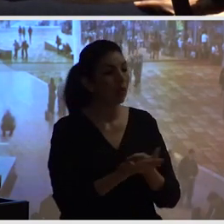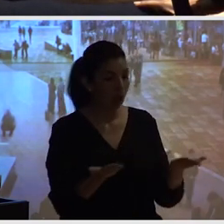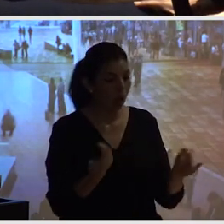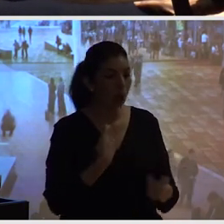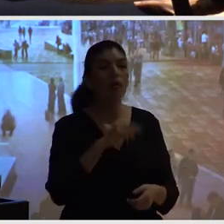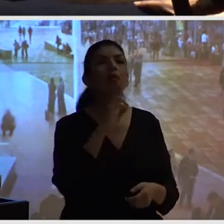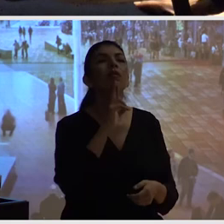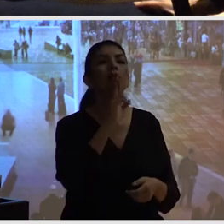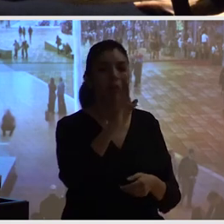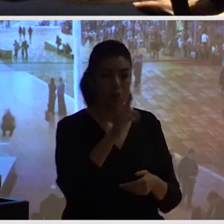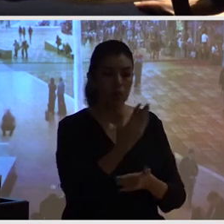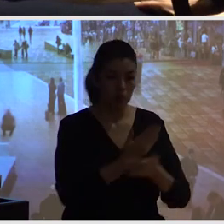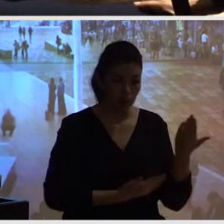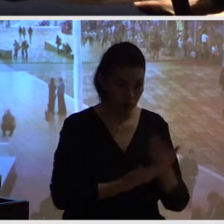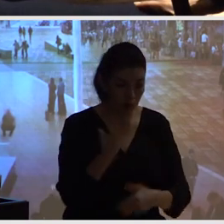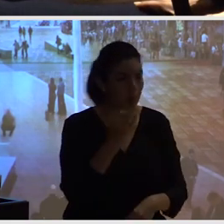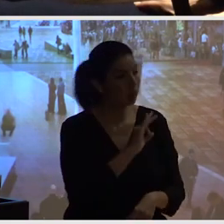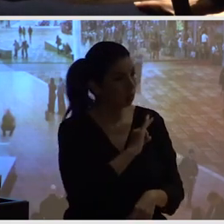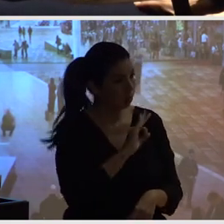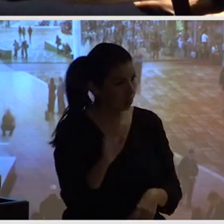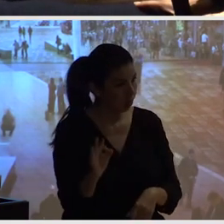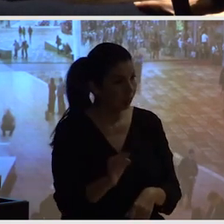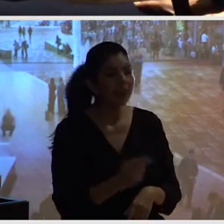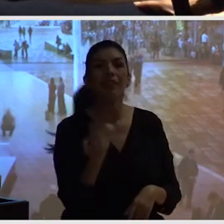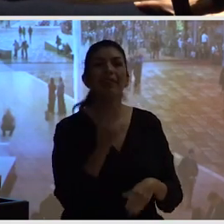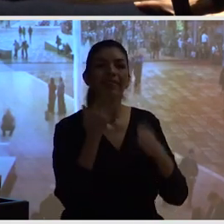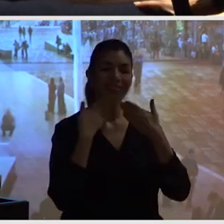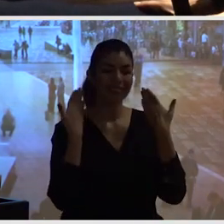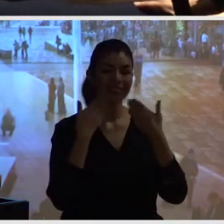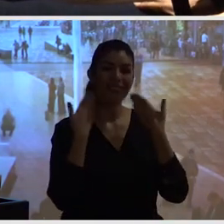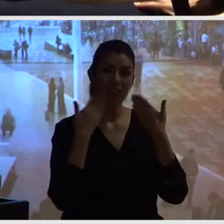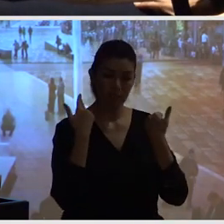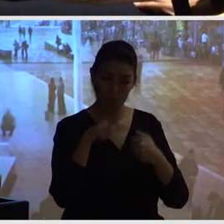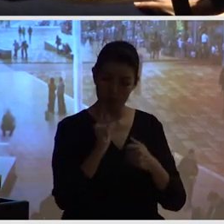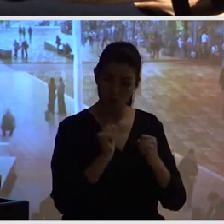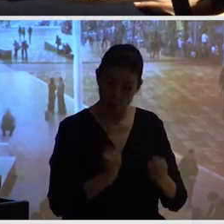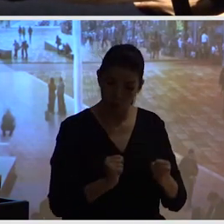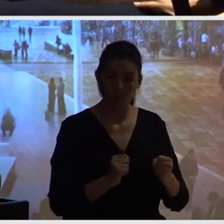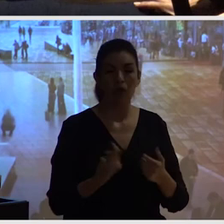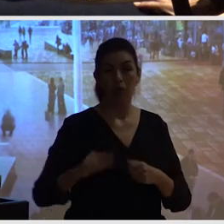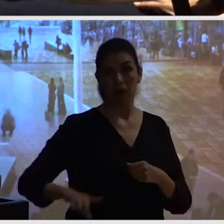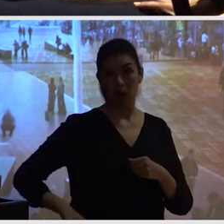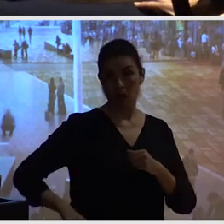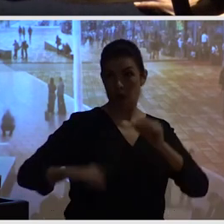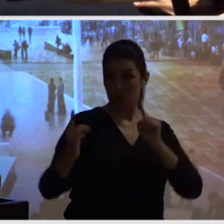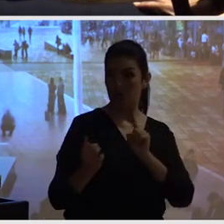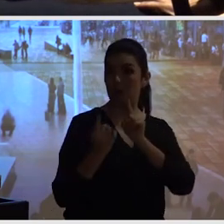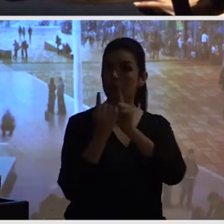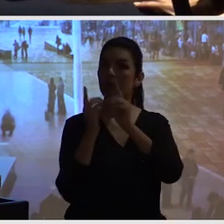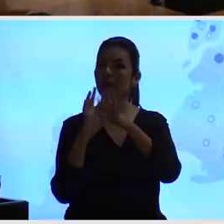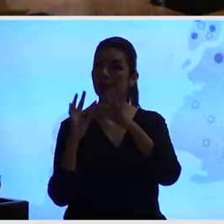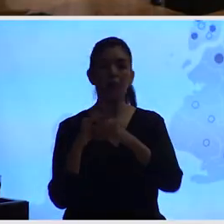y de manera amable y firme y con las autoridades competentes me gustó